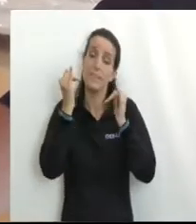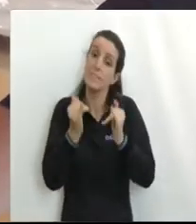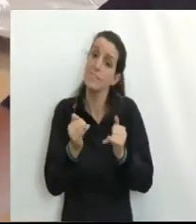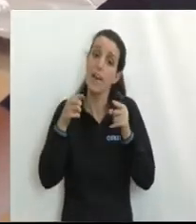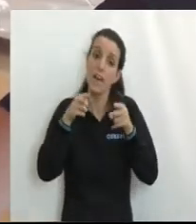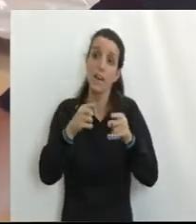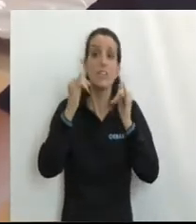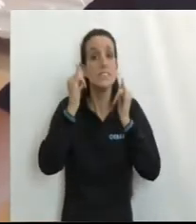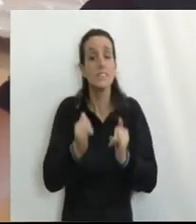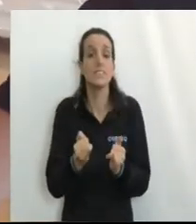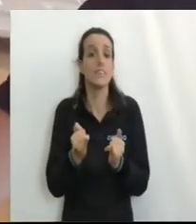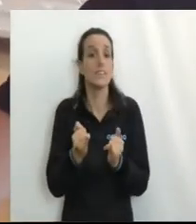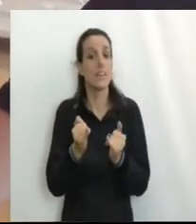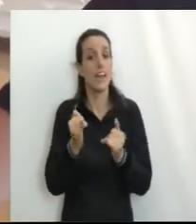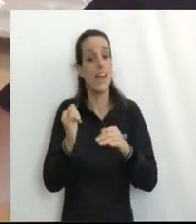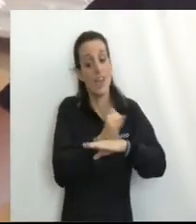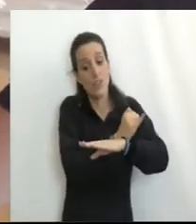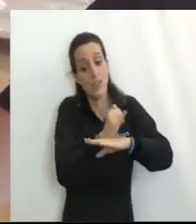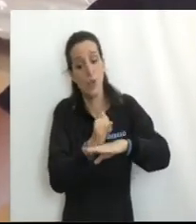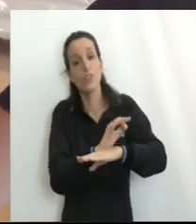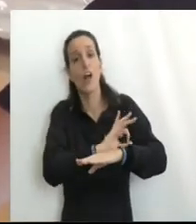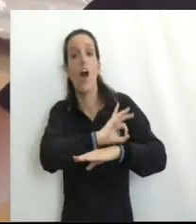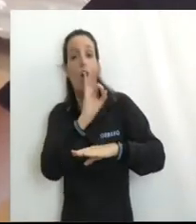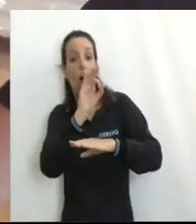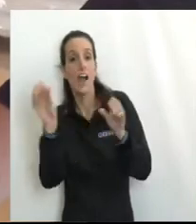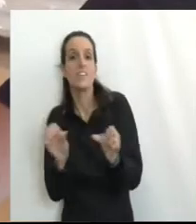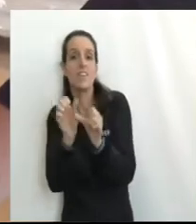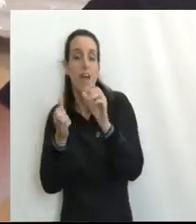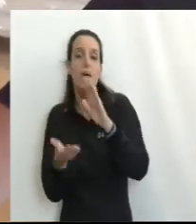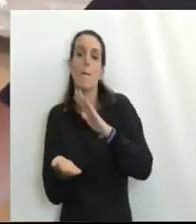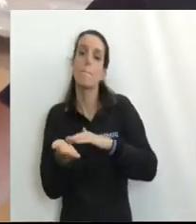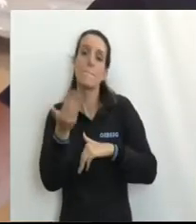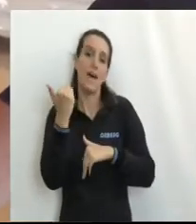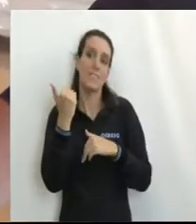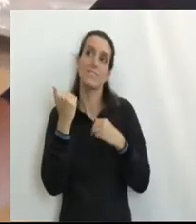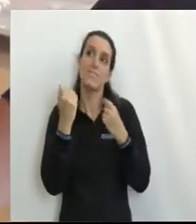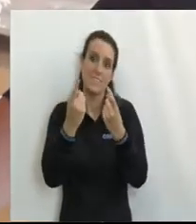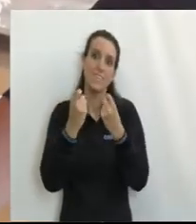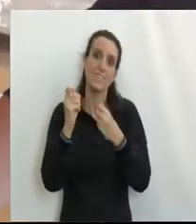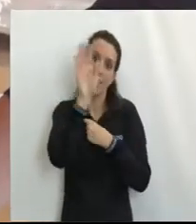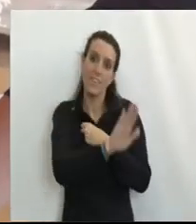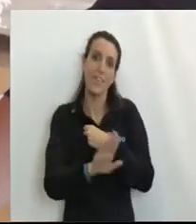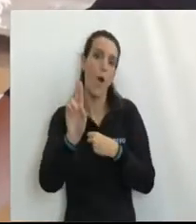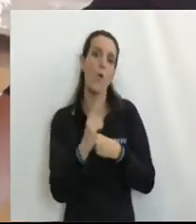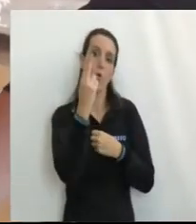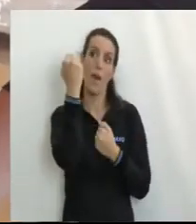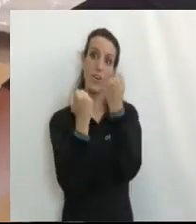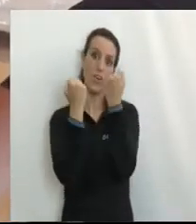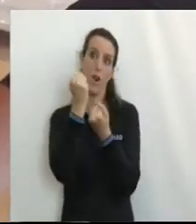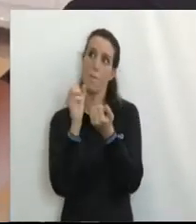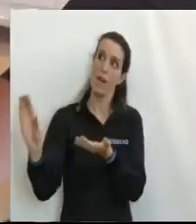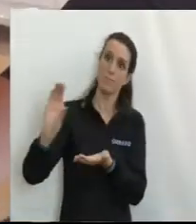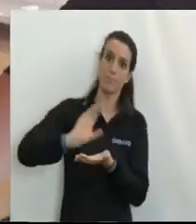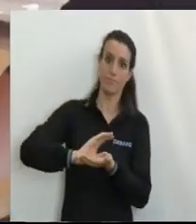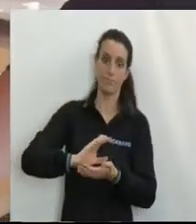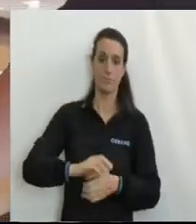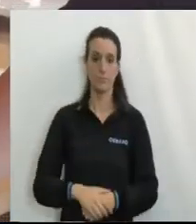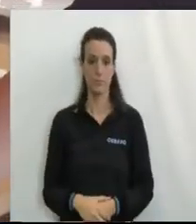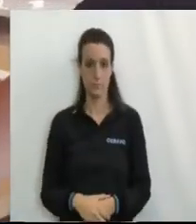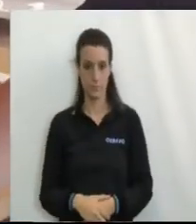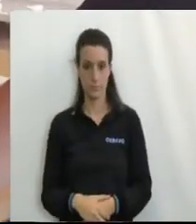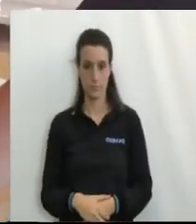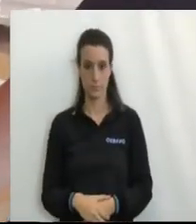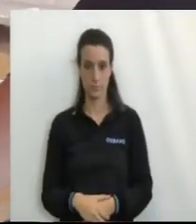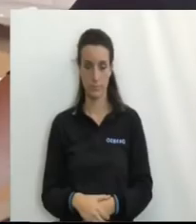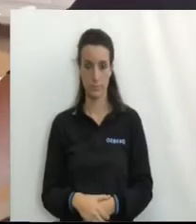producción Que sin duda Esas sí son Las industrias O las actividades Que más Van a incidir En la